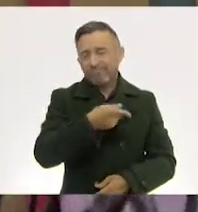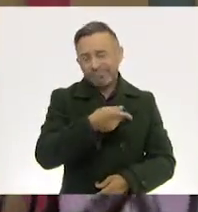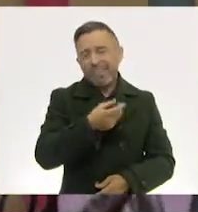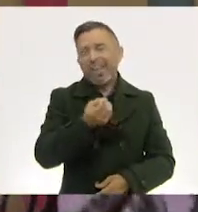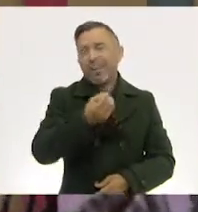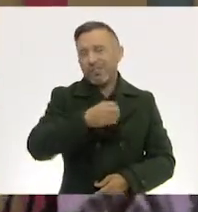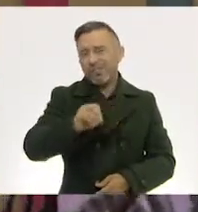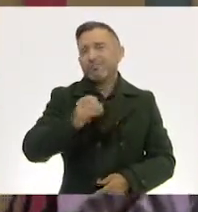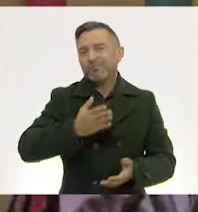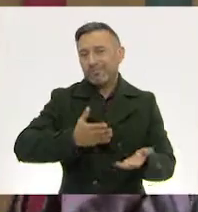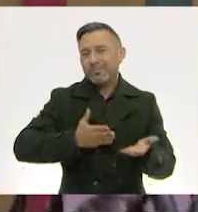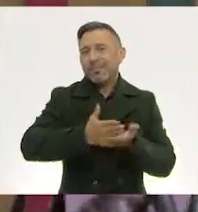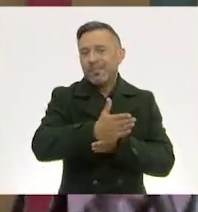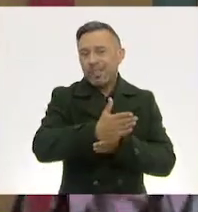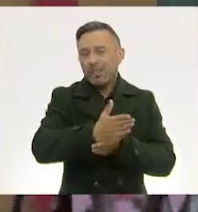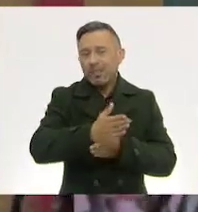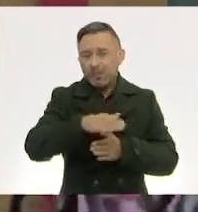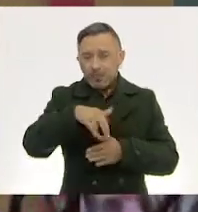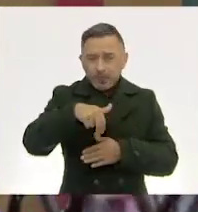atravesar